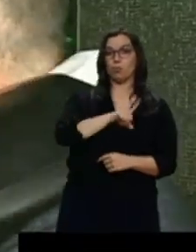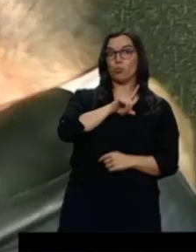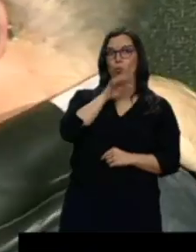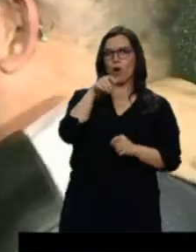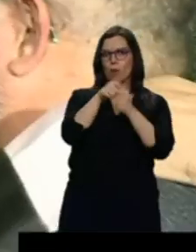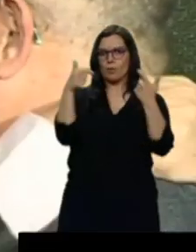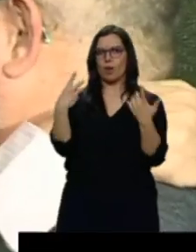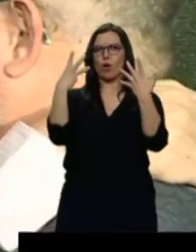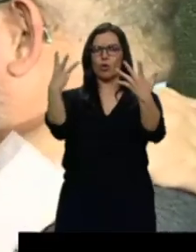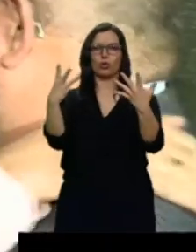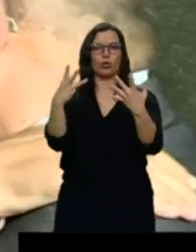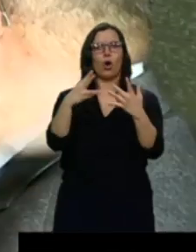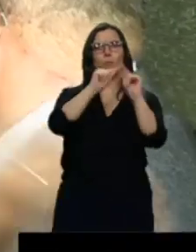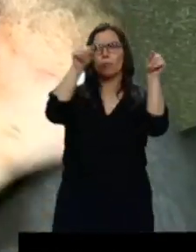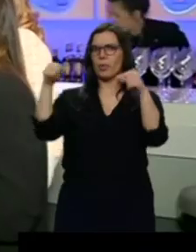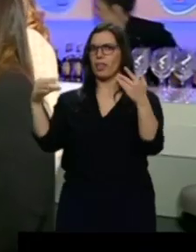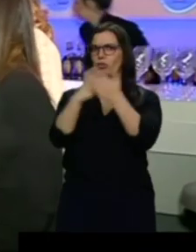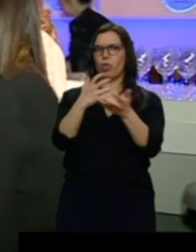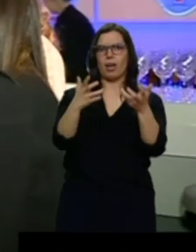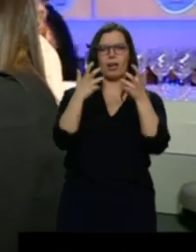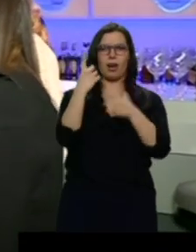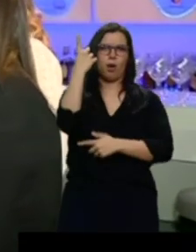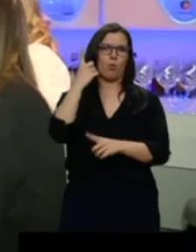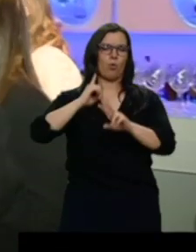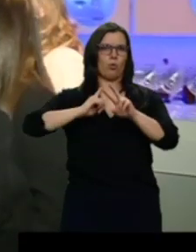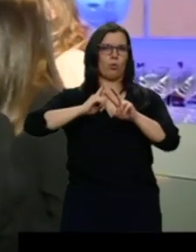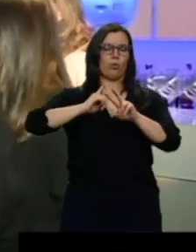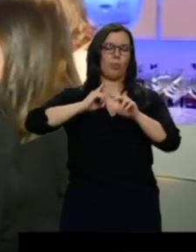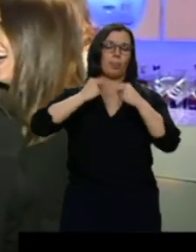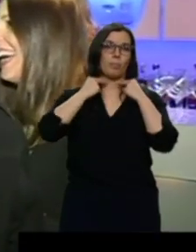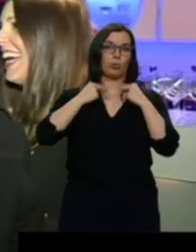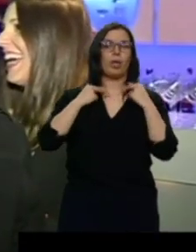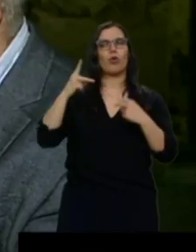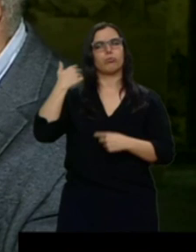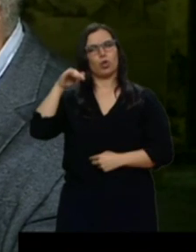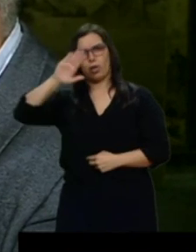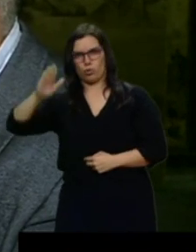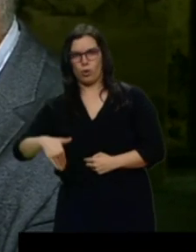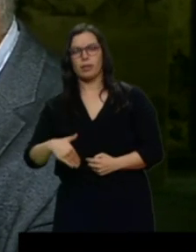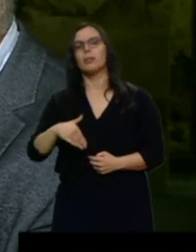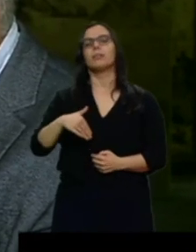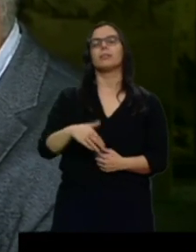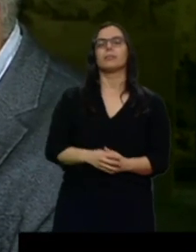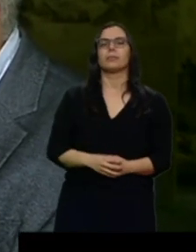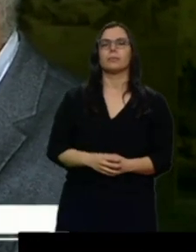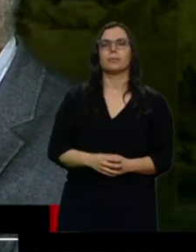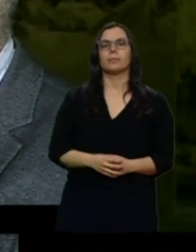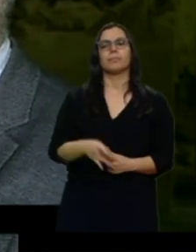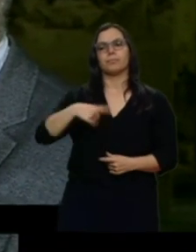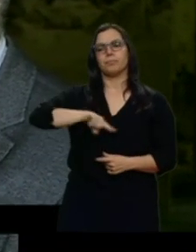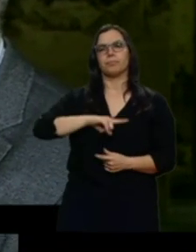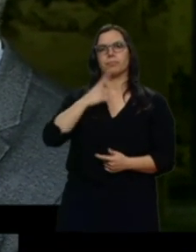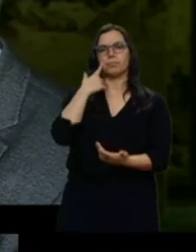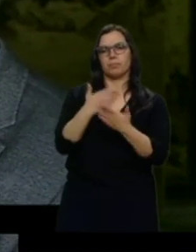todas las provincias menos Soria y obtiene casi el 19% de los sufragios. Hemos demostrado hoy a los ciudadanos de Castilla y León que hay otra